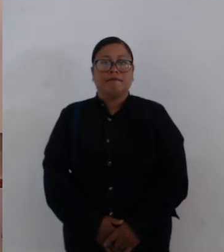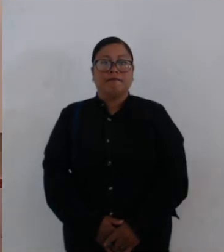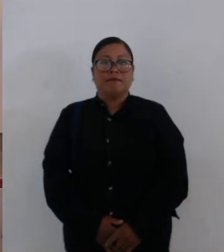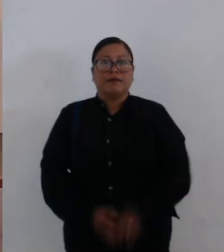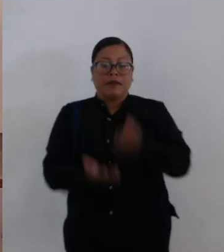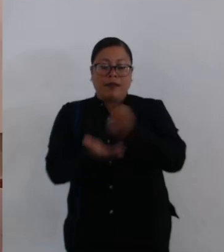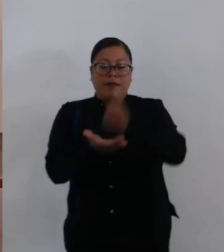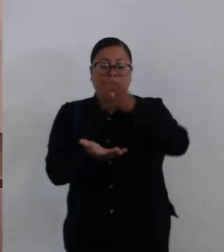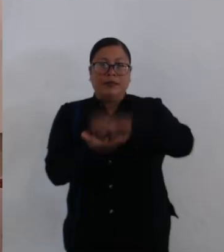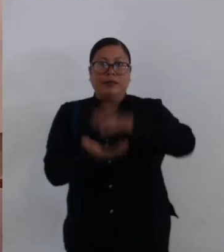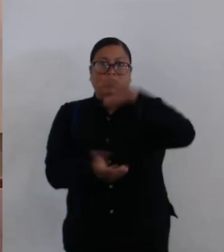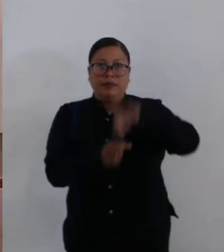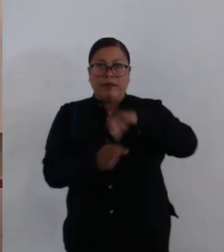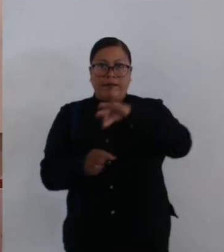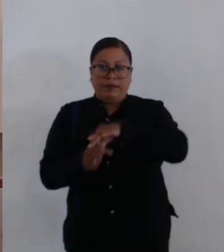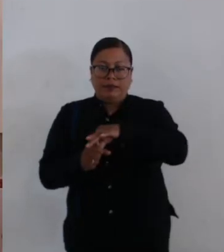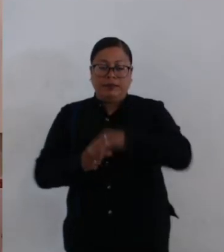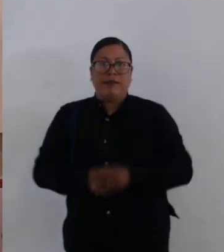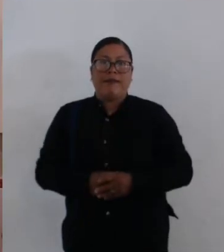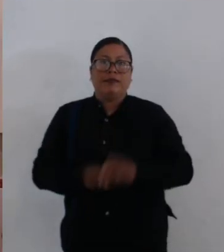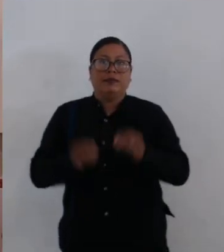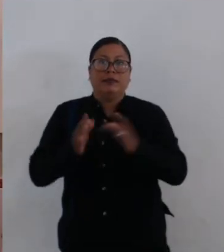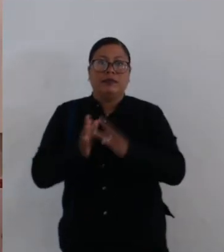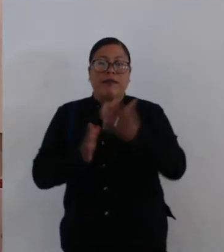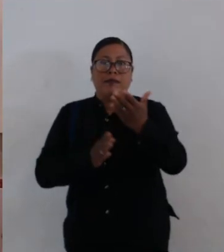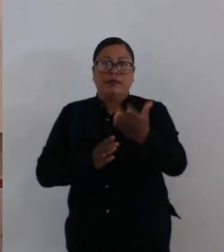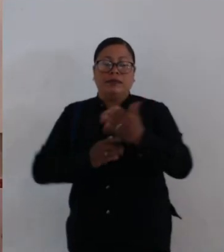Aprobado por unanimidad de los presentes. Muchas gracias.